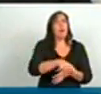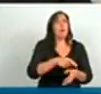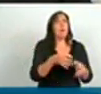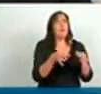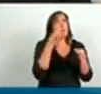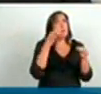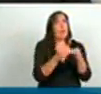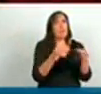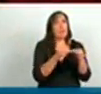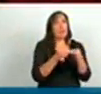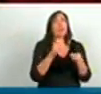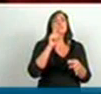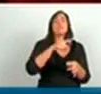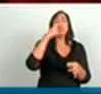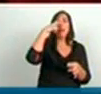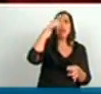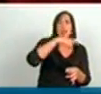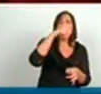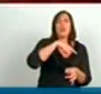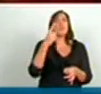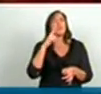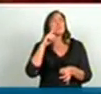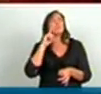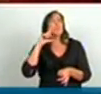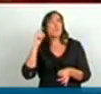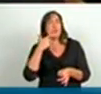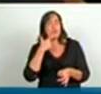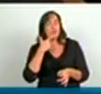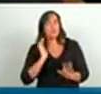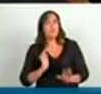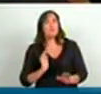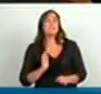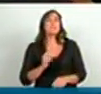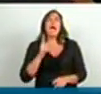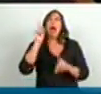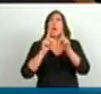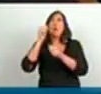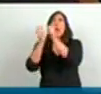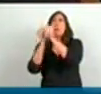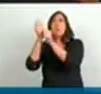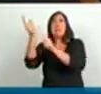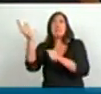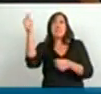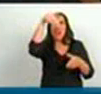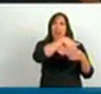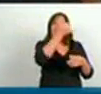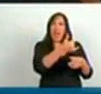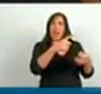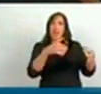Ictícolas y Petroleros. A todas las empresas que de algún modo o las financia, no tienen algún grado de participación,